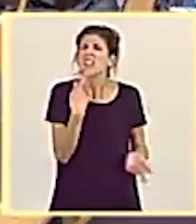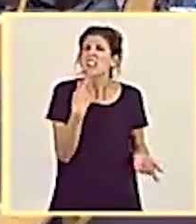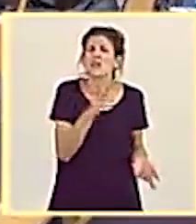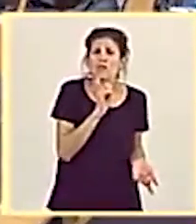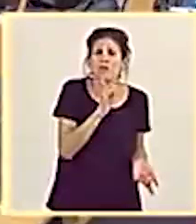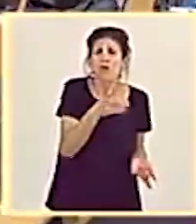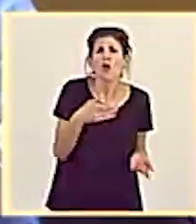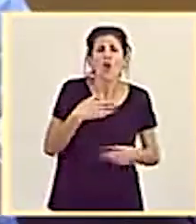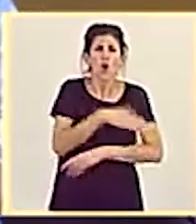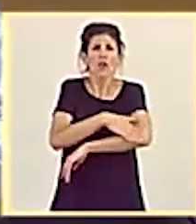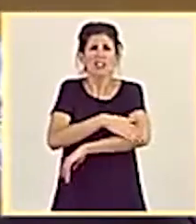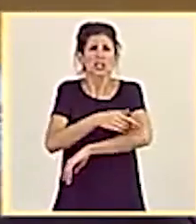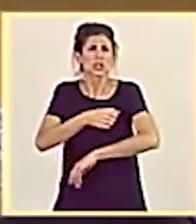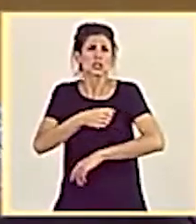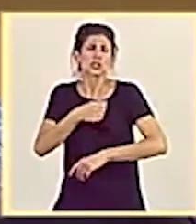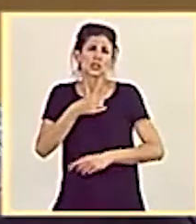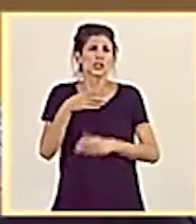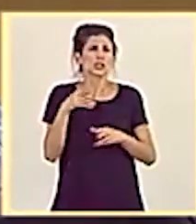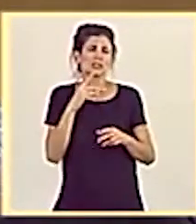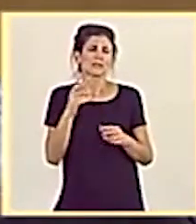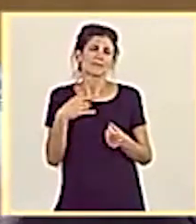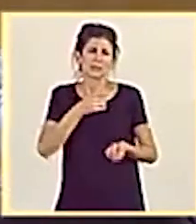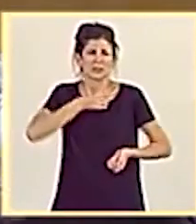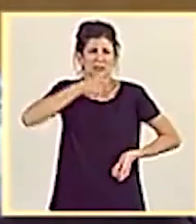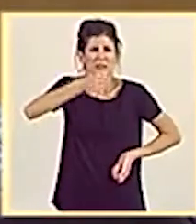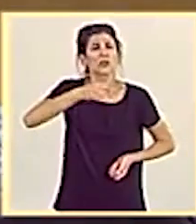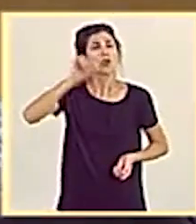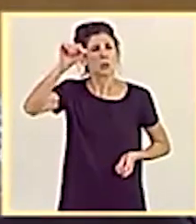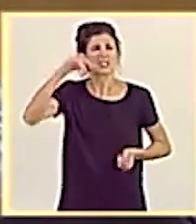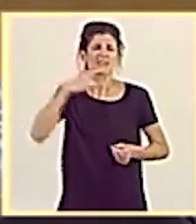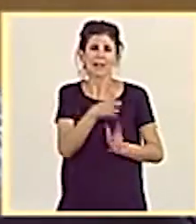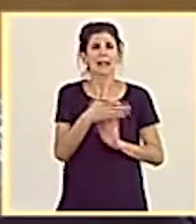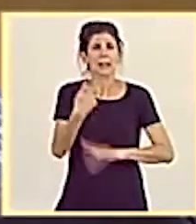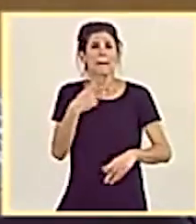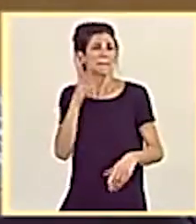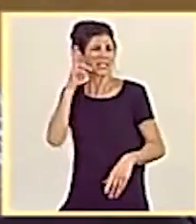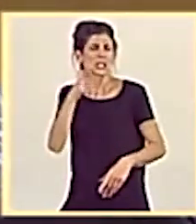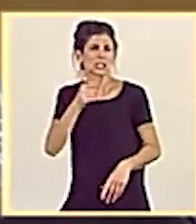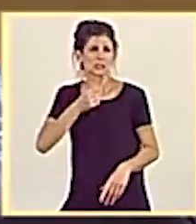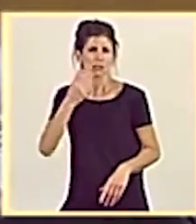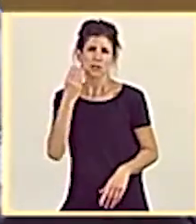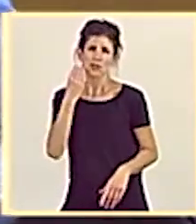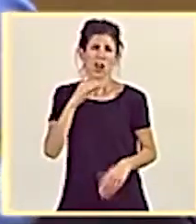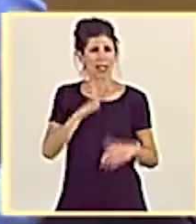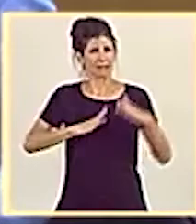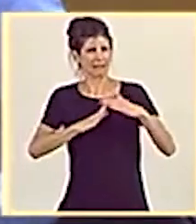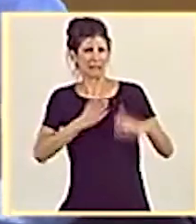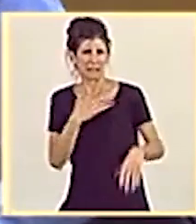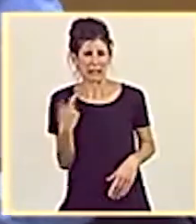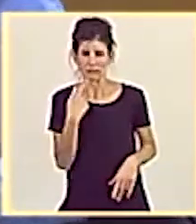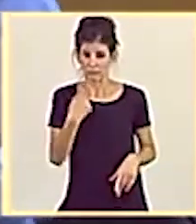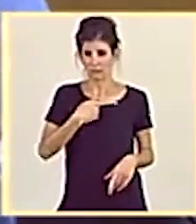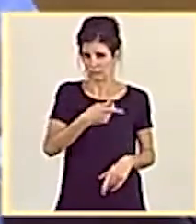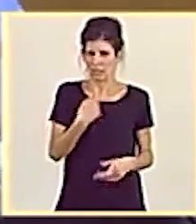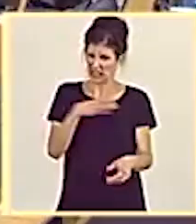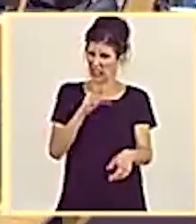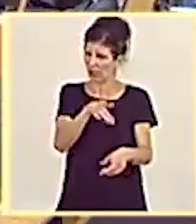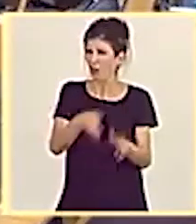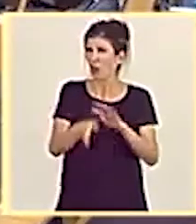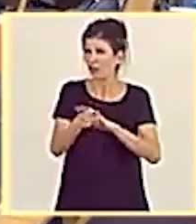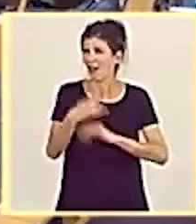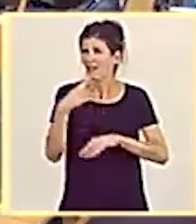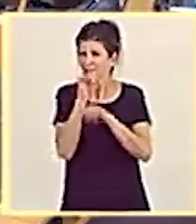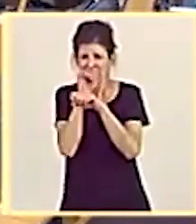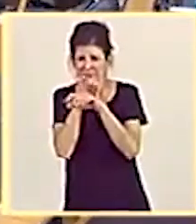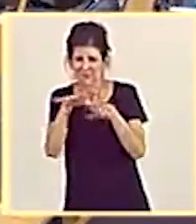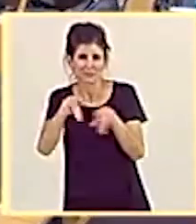socialcomunista pensaba en congelar las pensiones. Entiendo que no seguirán alimentando ese bulo. Para el Grupo